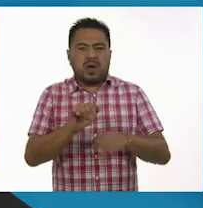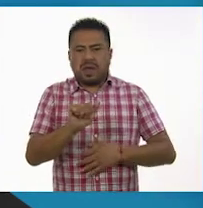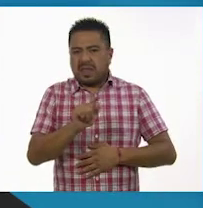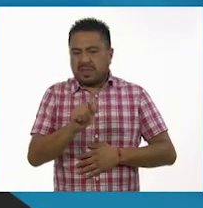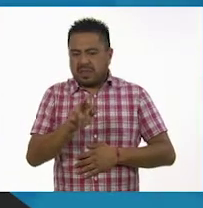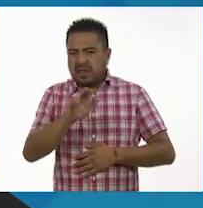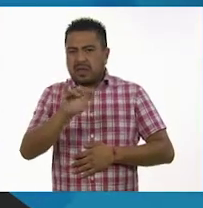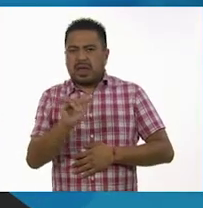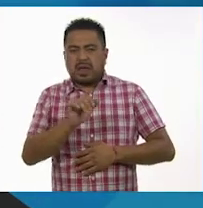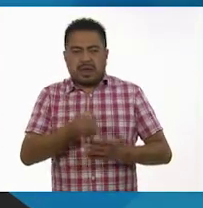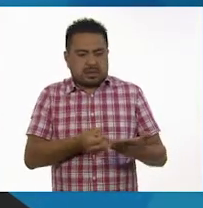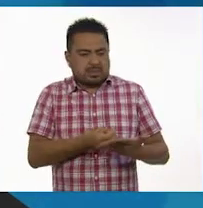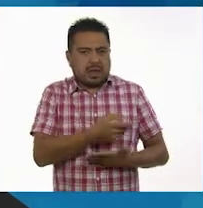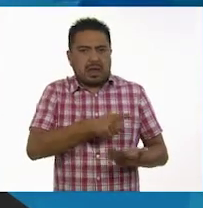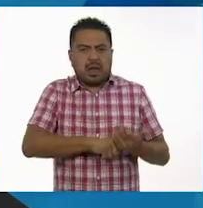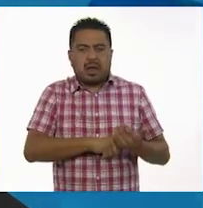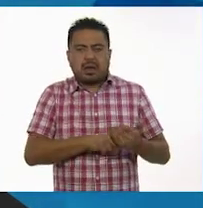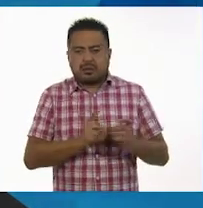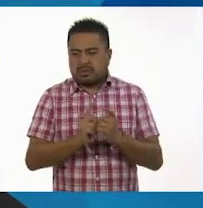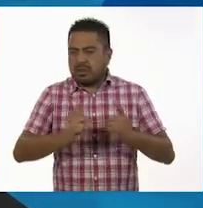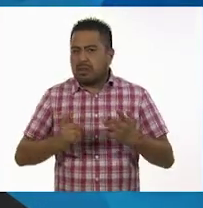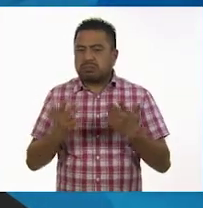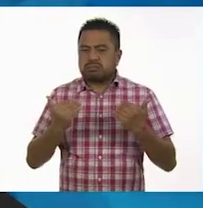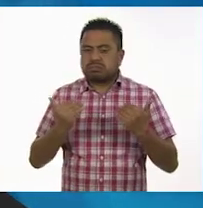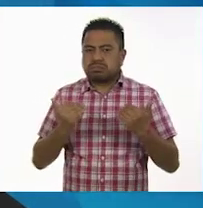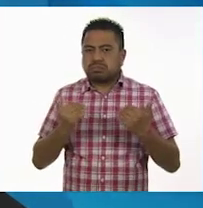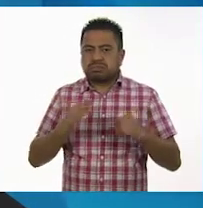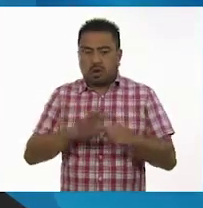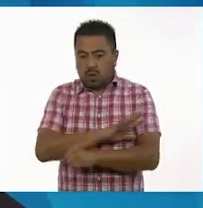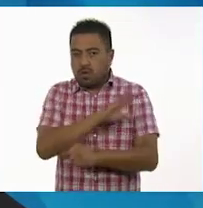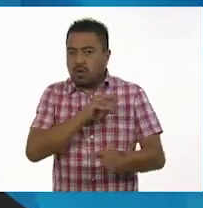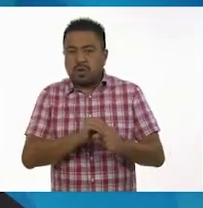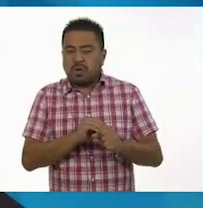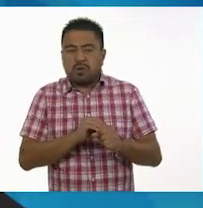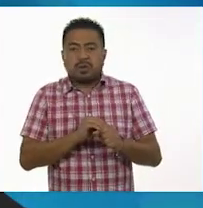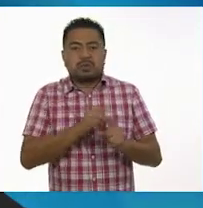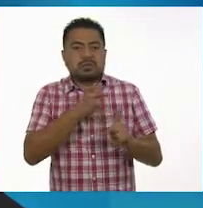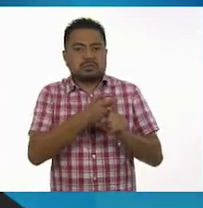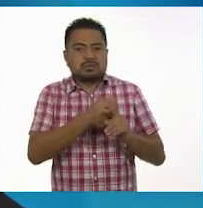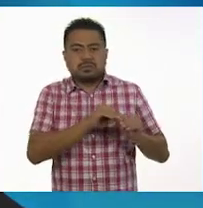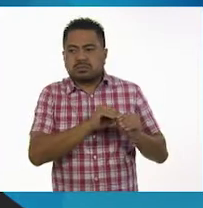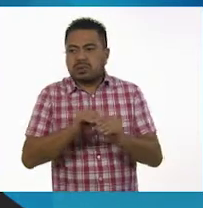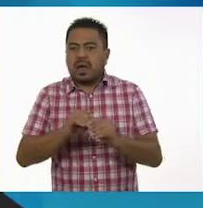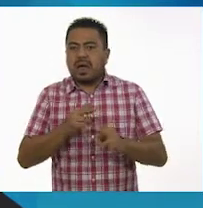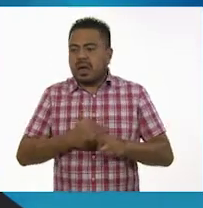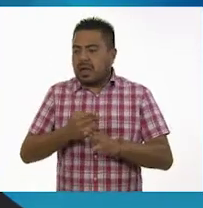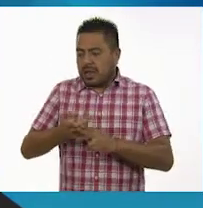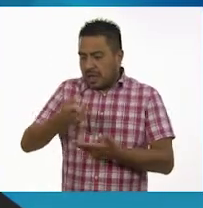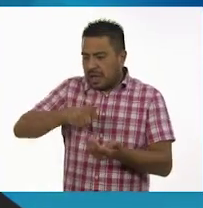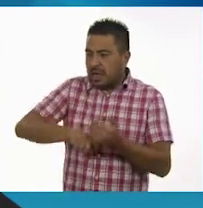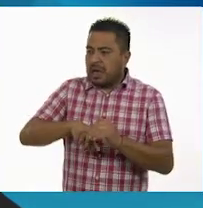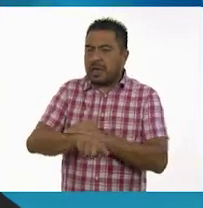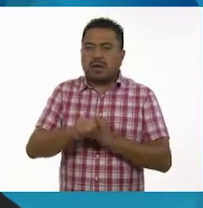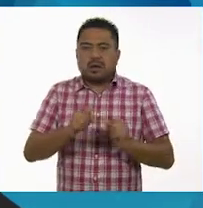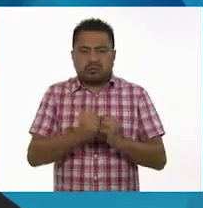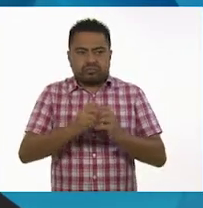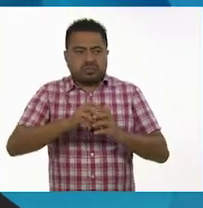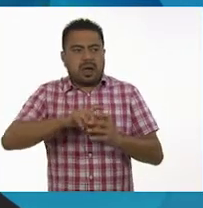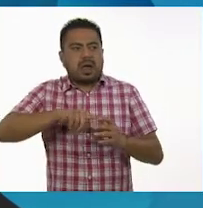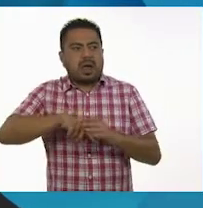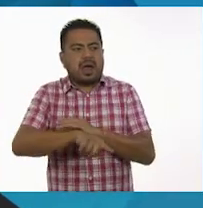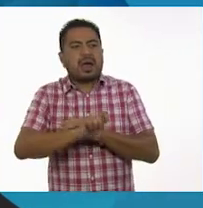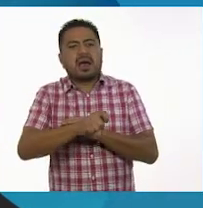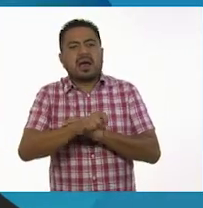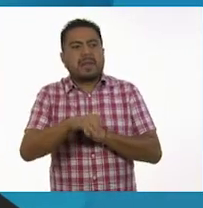nace de manera prematura y sin desarrollarse por completo, se desplaza hasta el interior de una bolsa externa